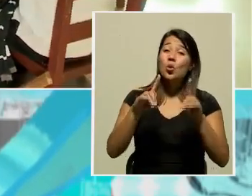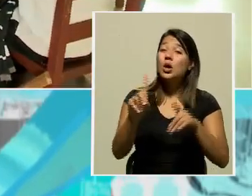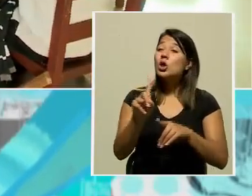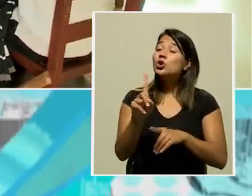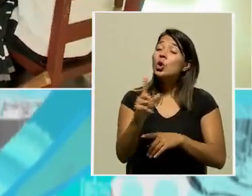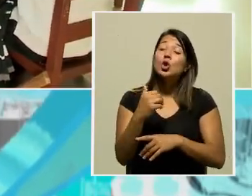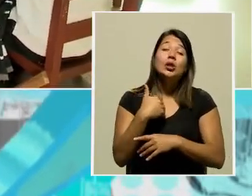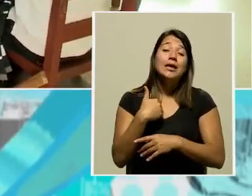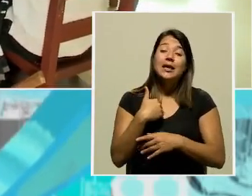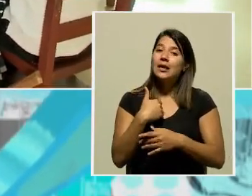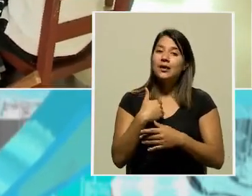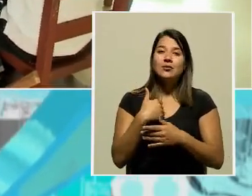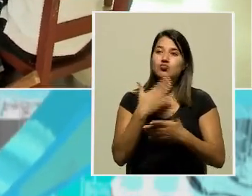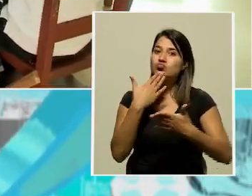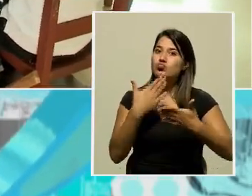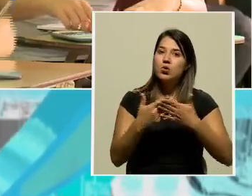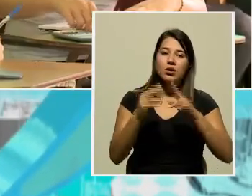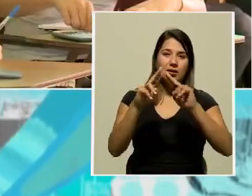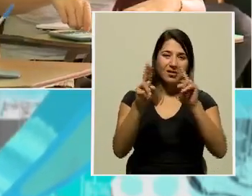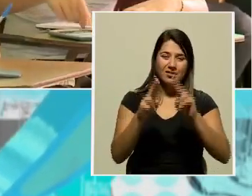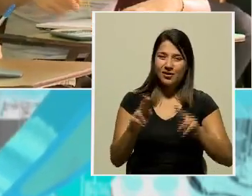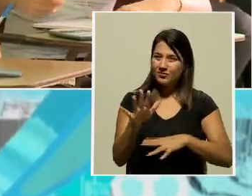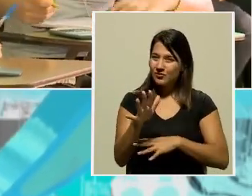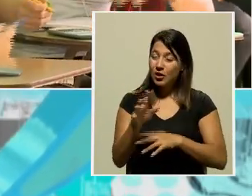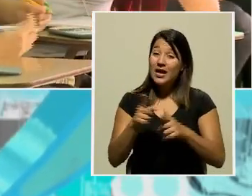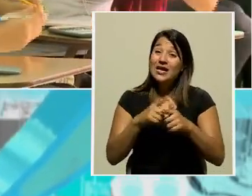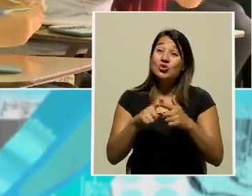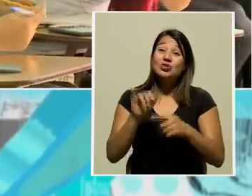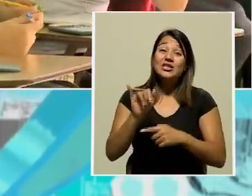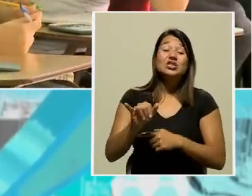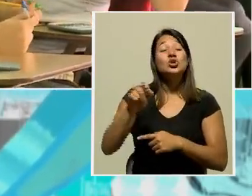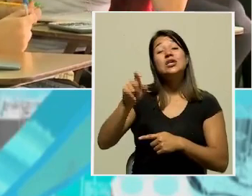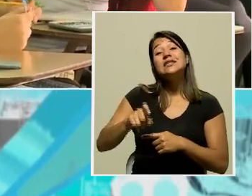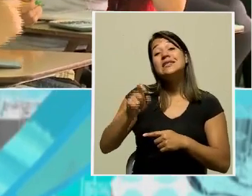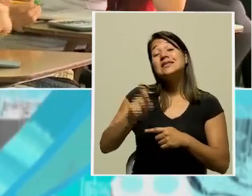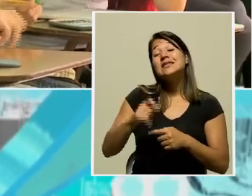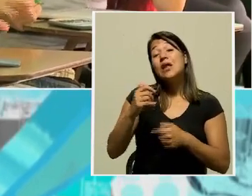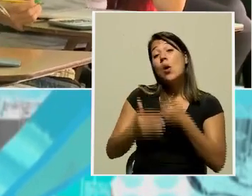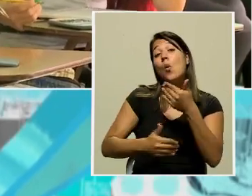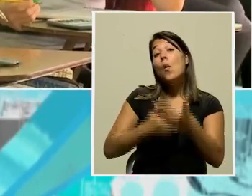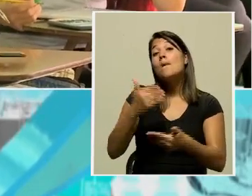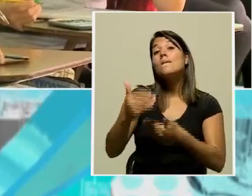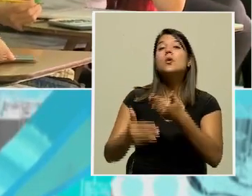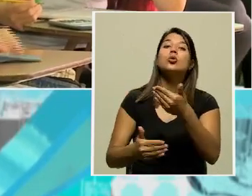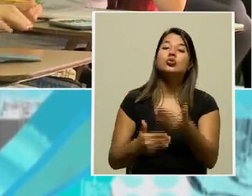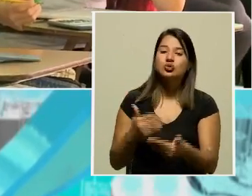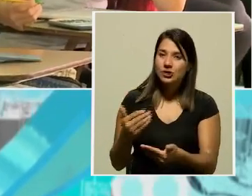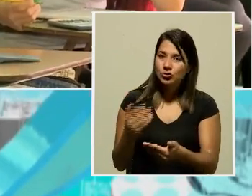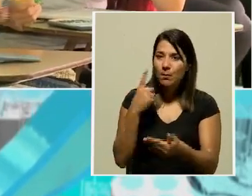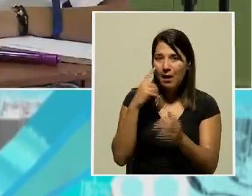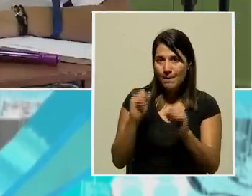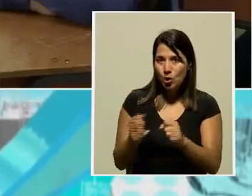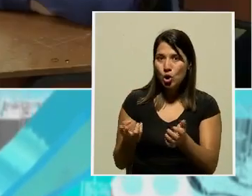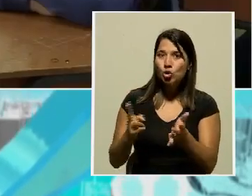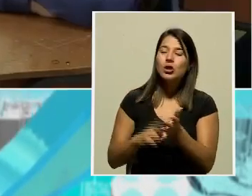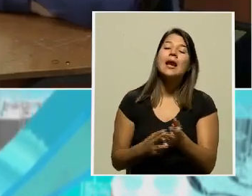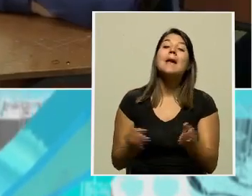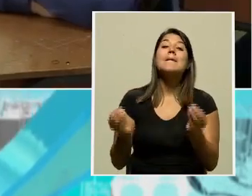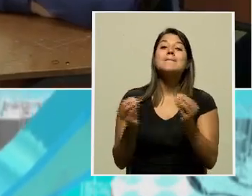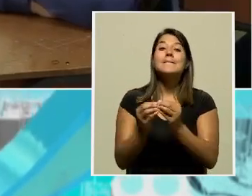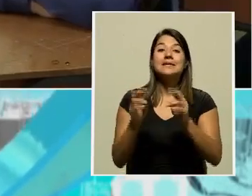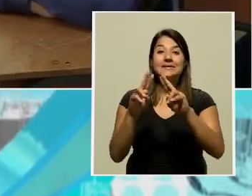que probablemente eso involucre un proceso que lleve un compromiso de ancho de banda demasiado amplio y por tanto,